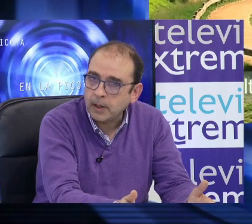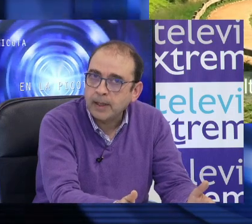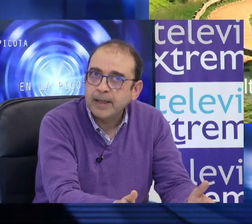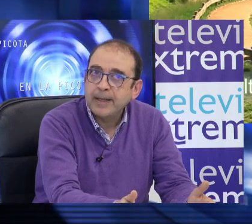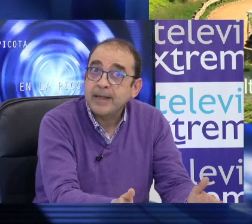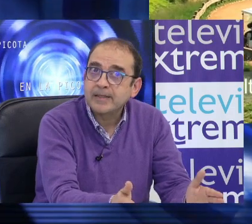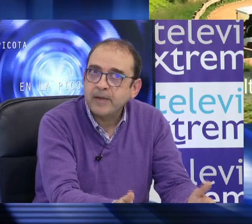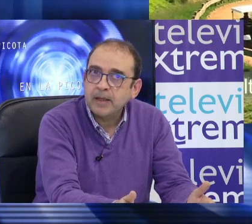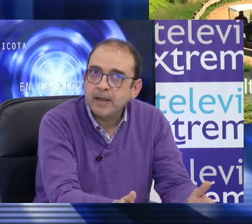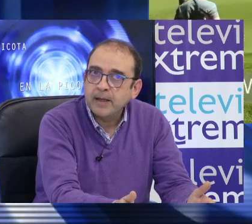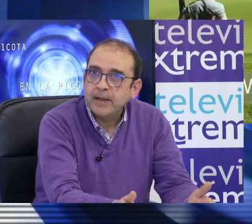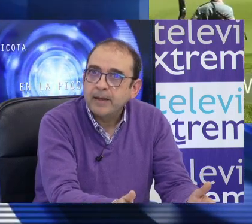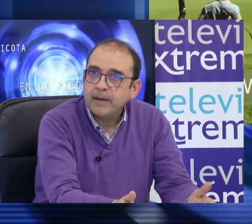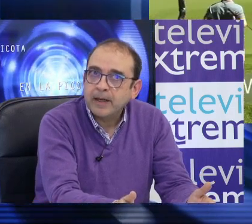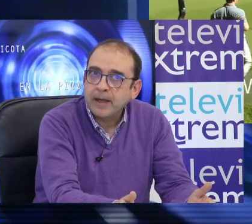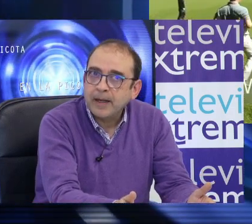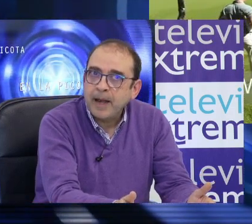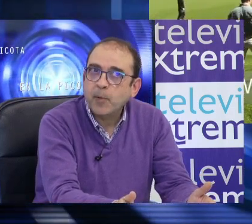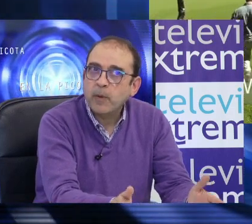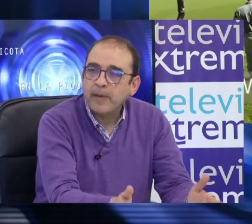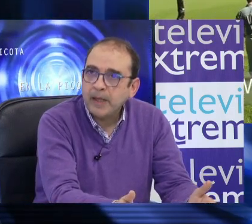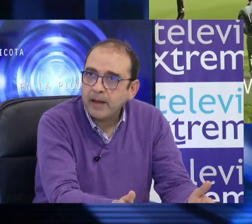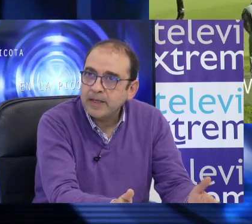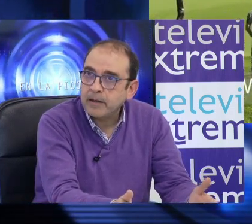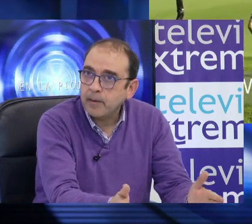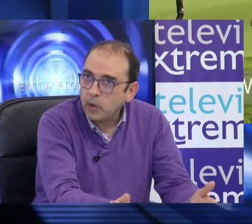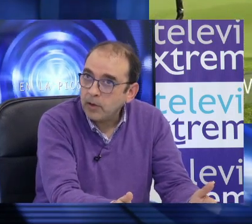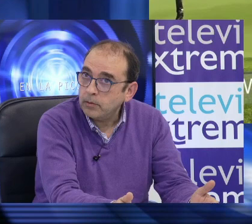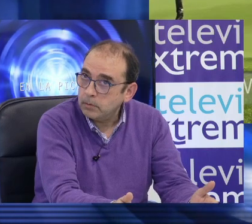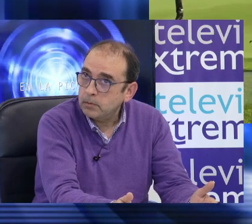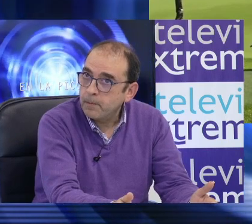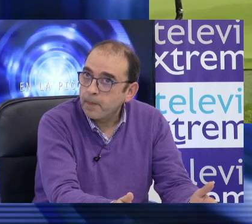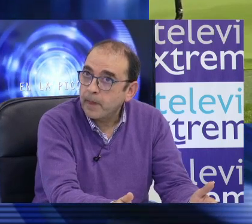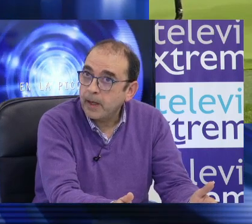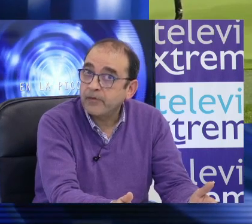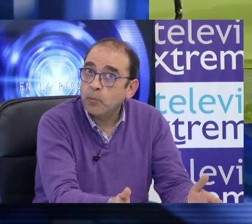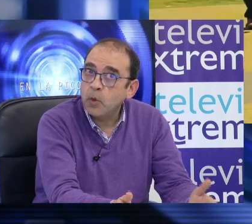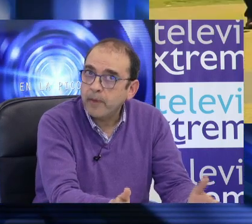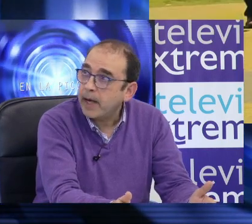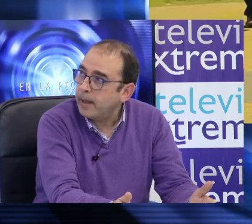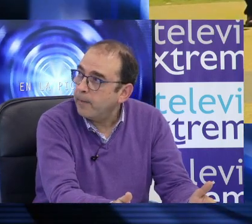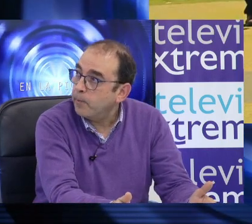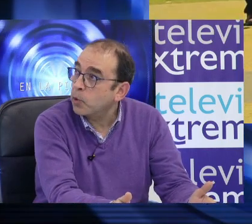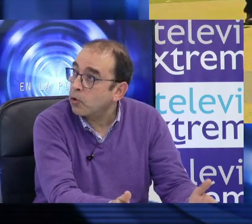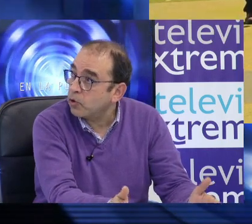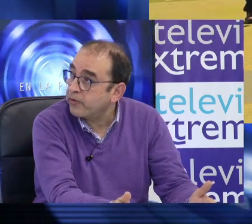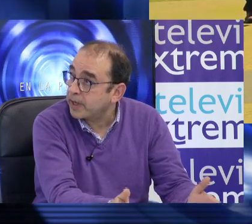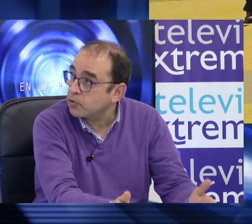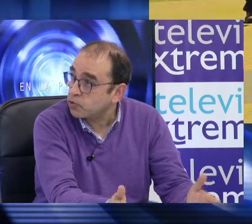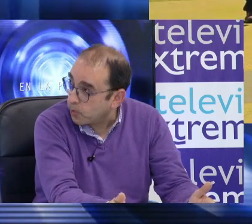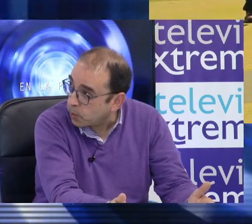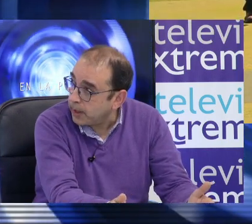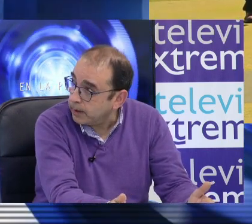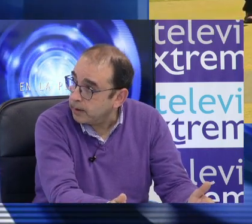en el medio ambiente y a sabiendas de que la probabilidad de ser demolido es muy baja por los